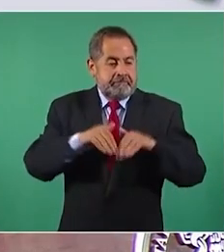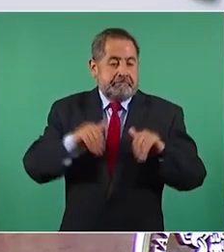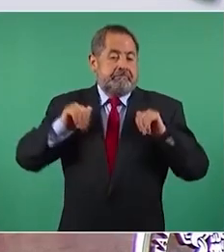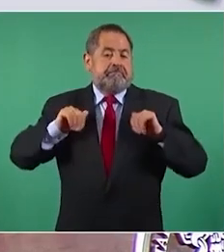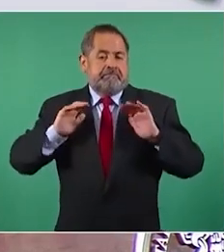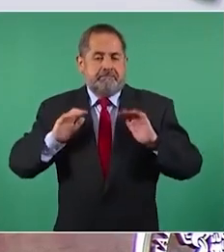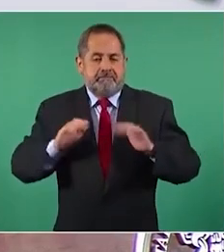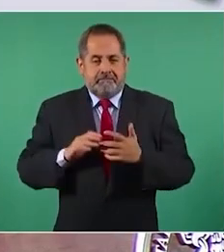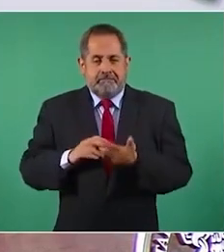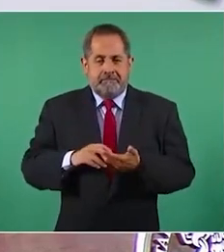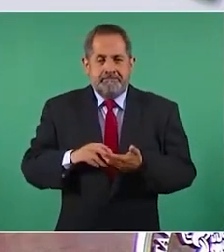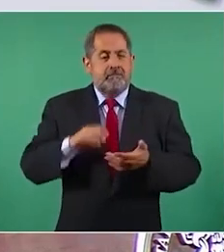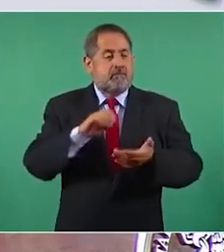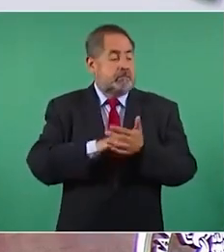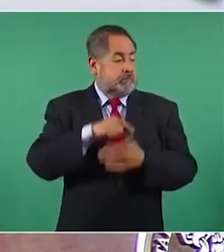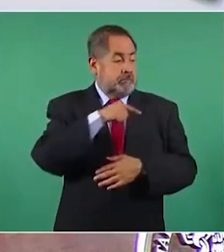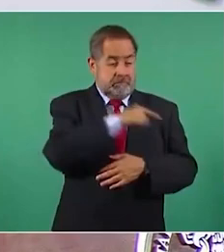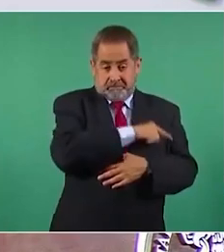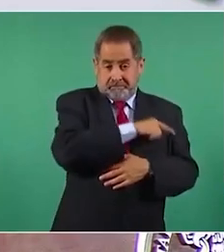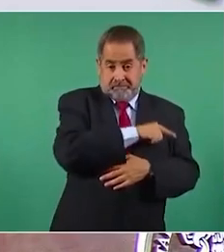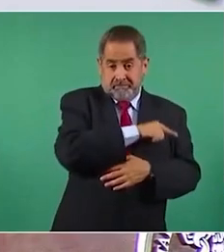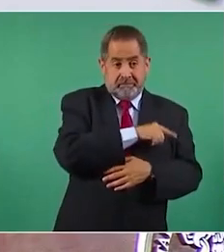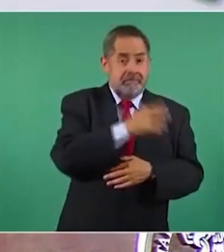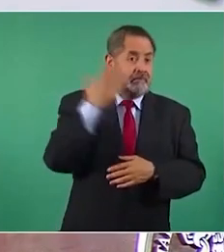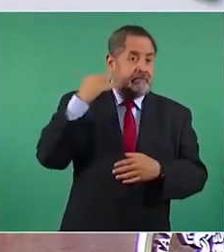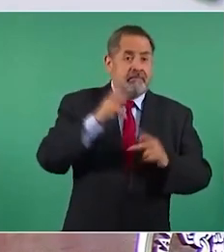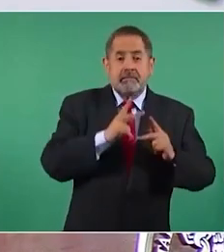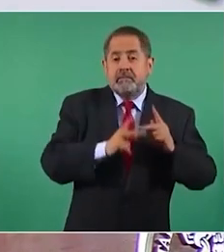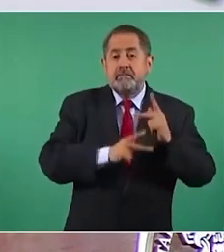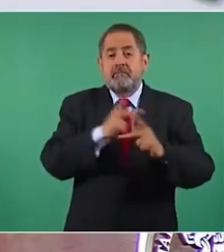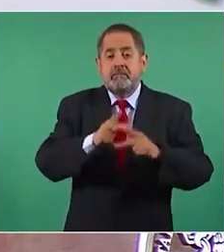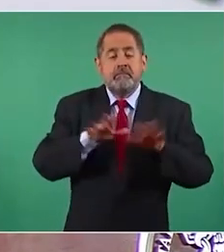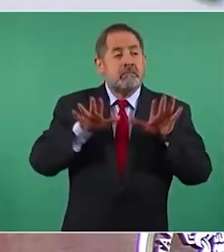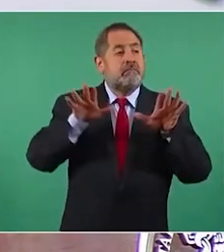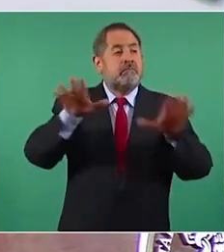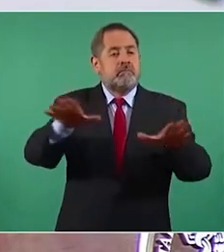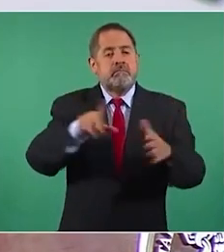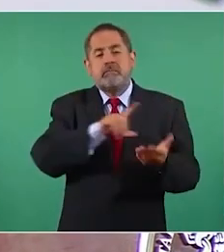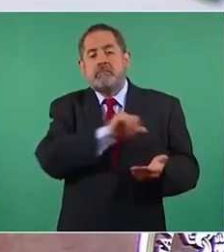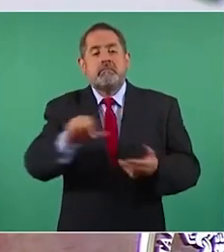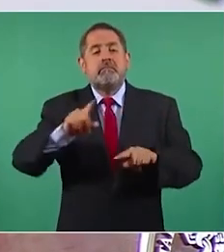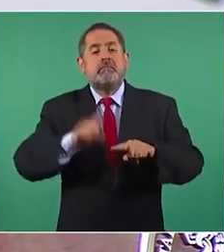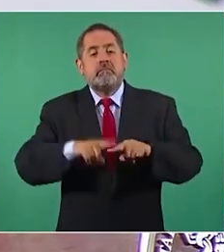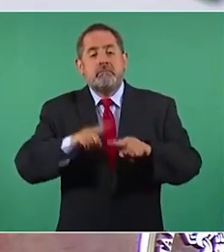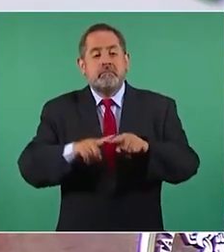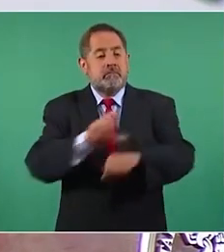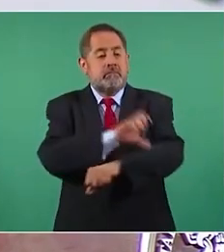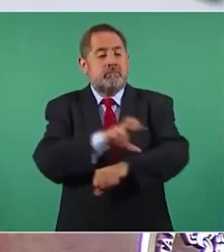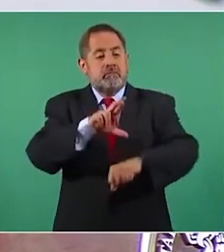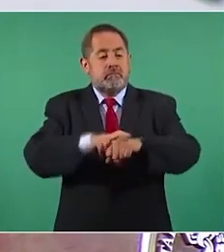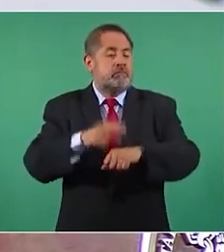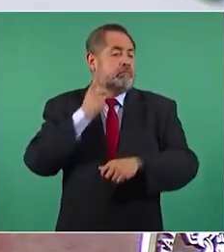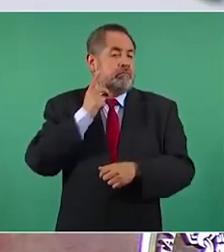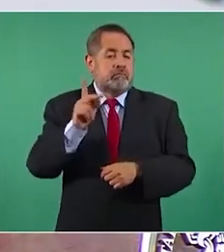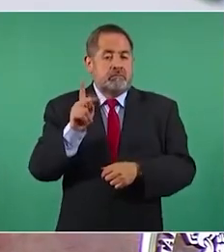como le prestaba el avión al que ahora es el coordinador de los diputados del PRI